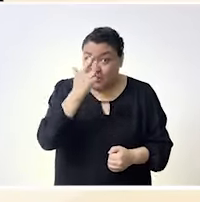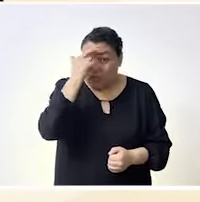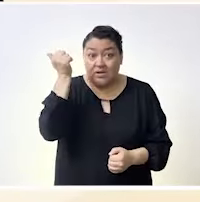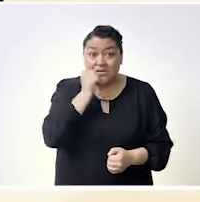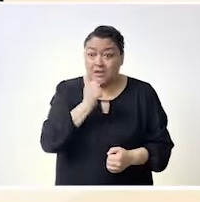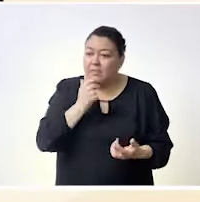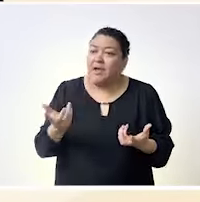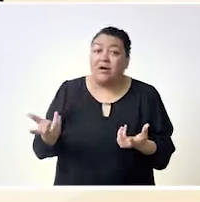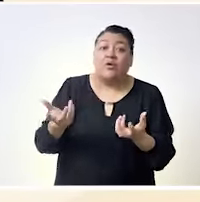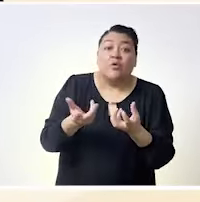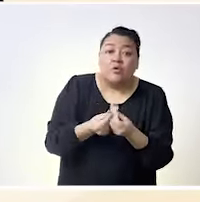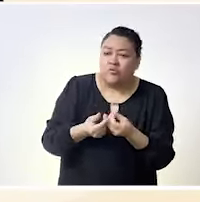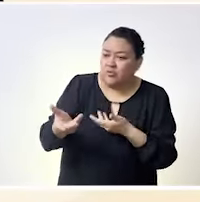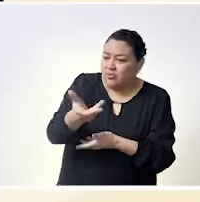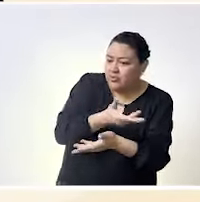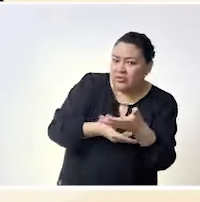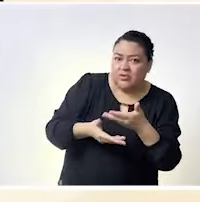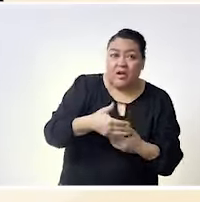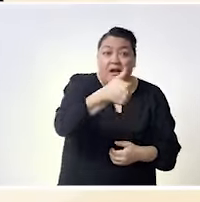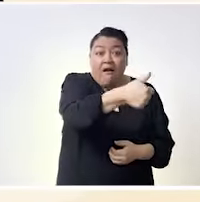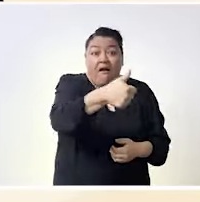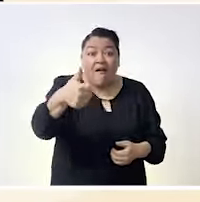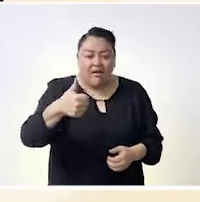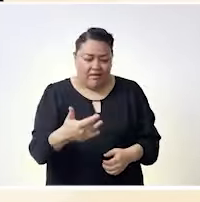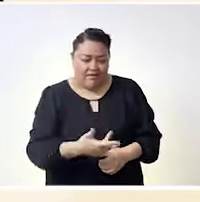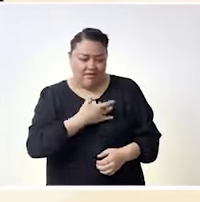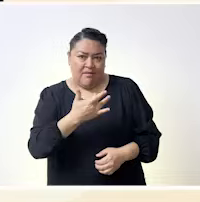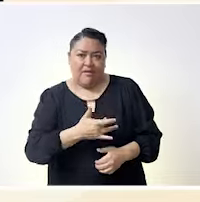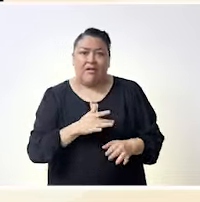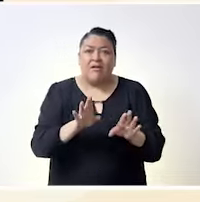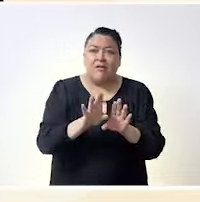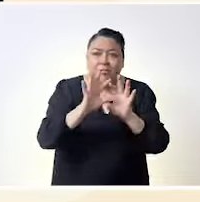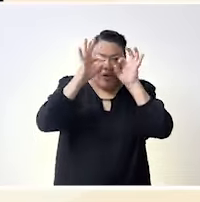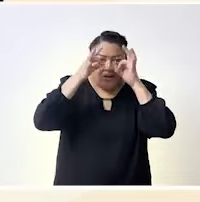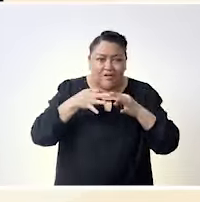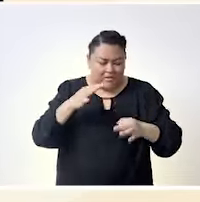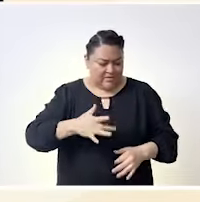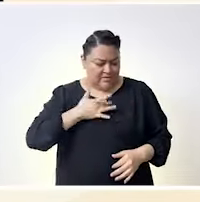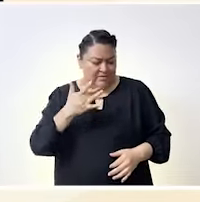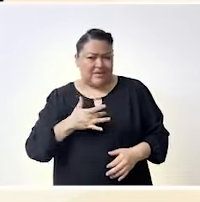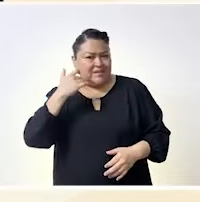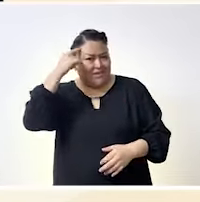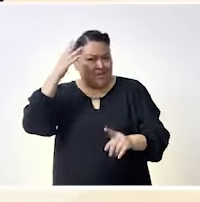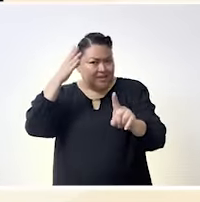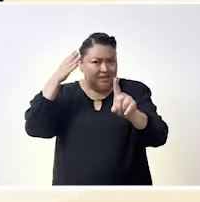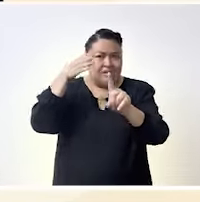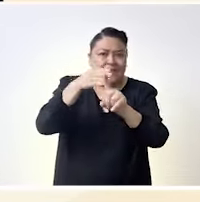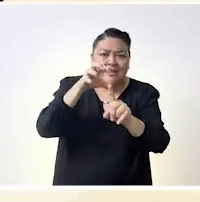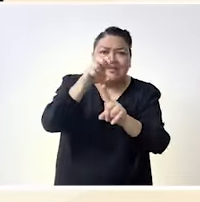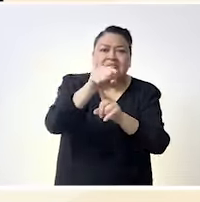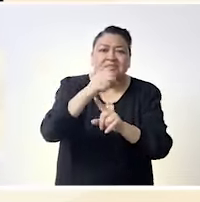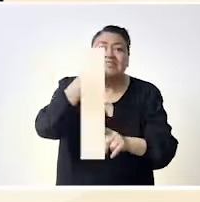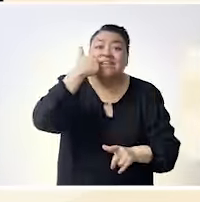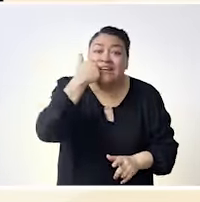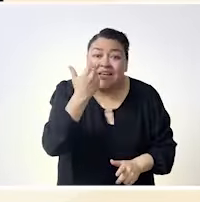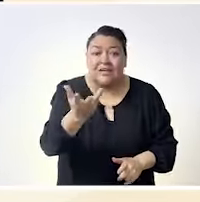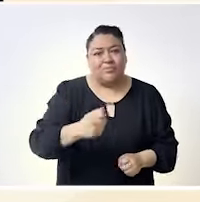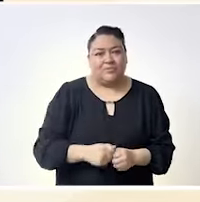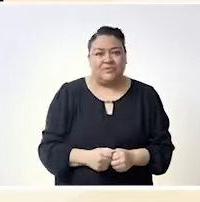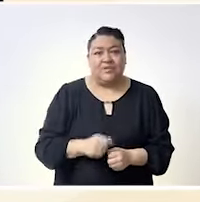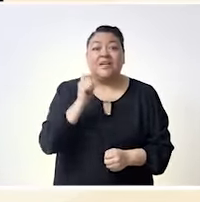es seguir acompañándonos seguir desde nosotras mismas sintiendo y reconociendo lo que sentimos que queremos y a dónde vamos